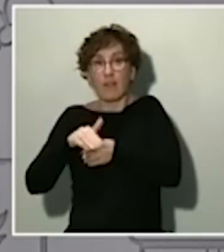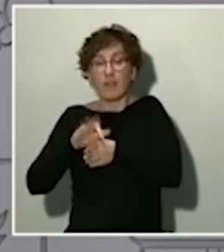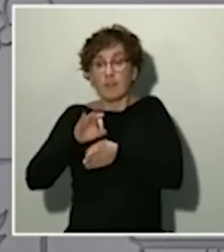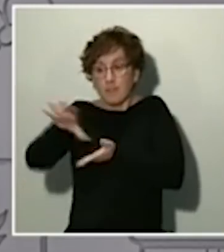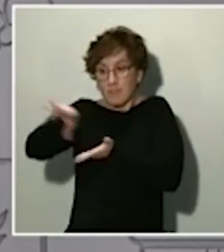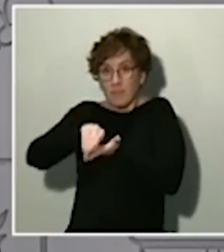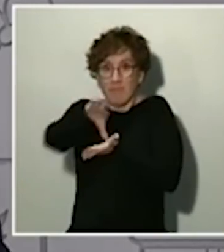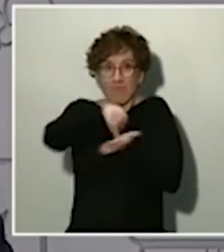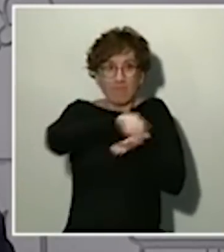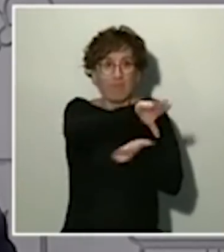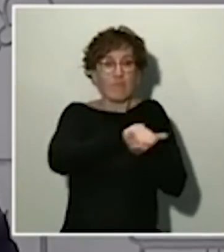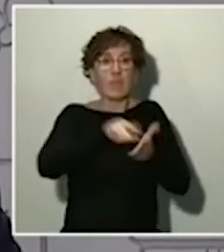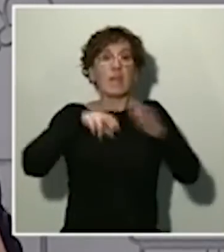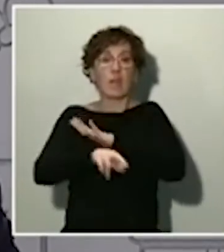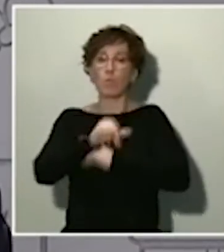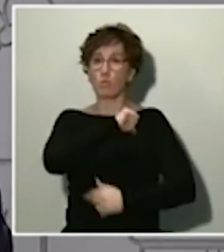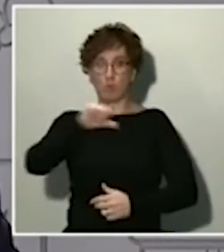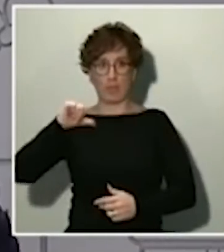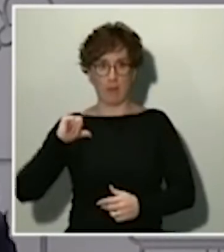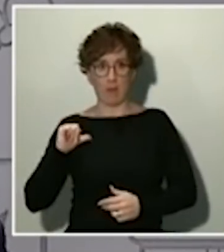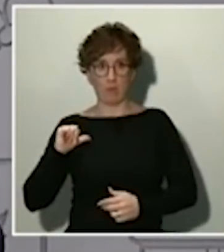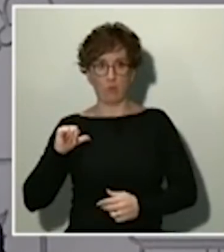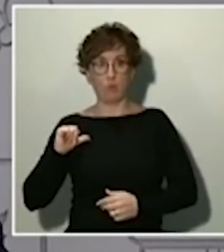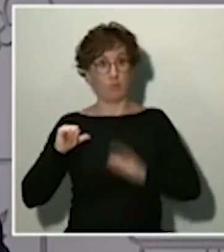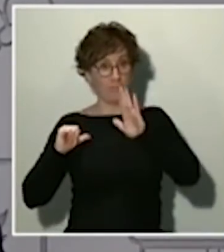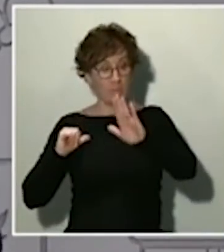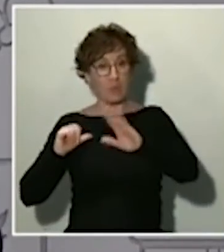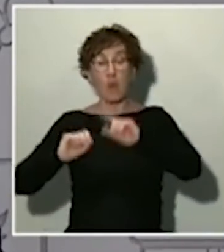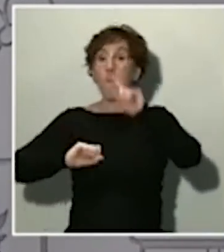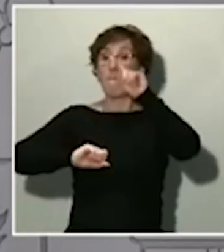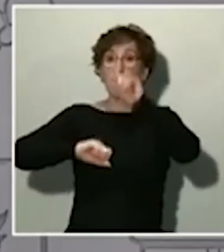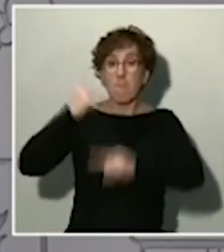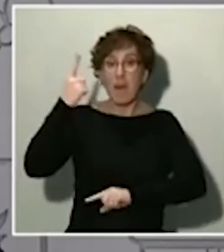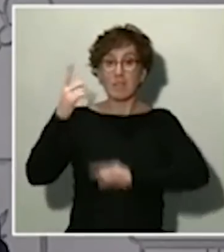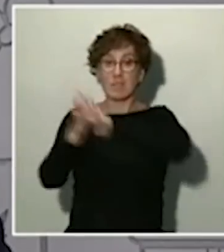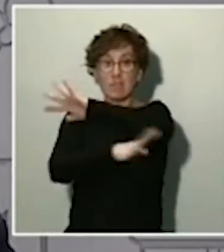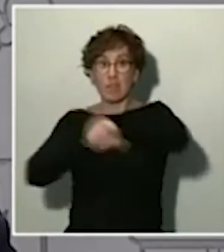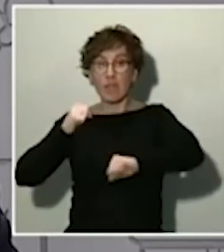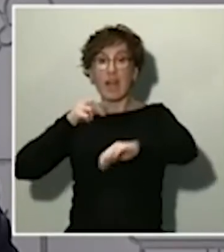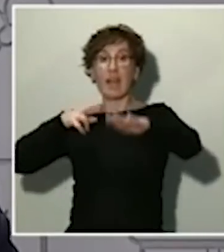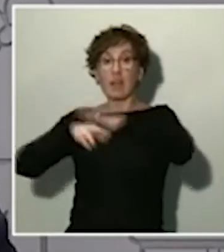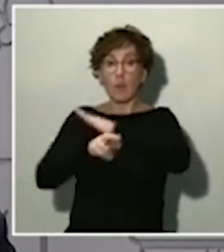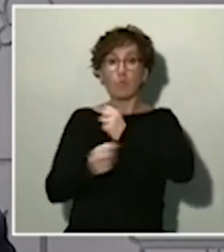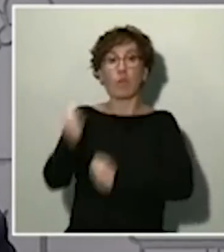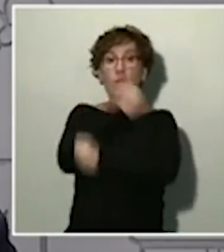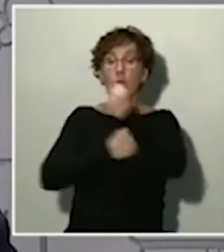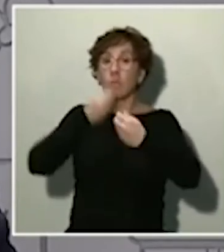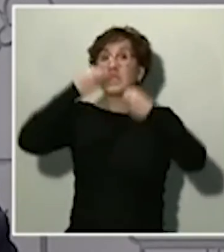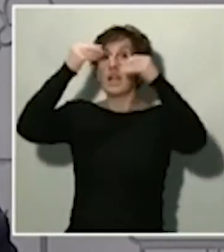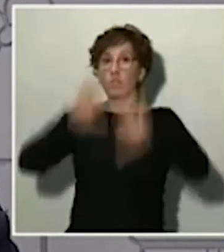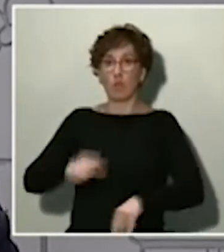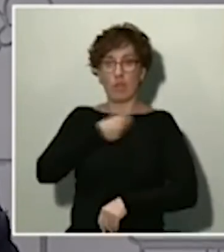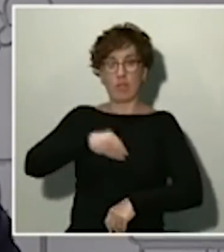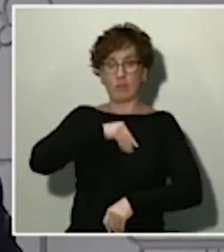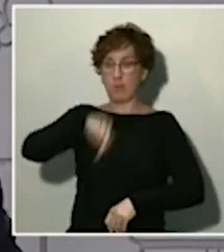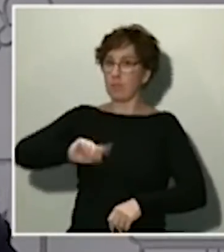privados. Insisto, la mayor movilización de recursos económicos de la historia reciente de España, de nuestra